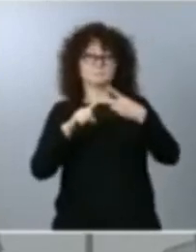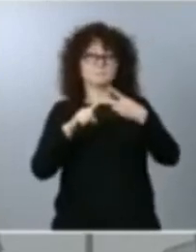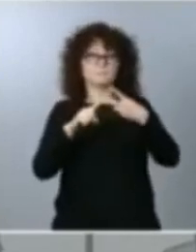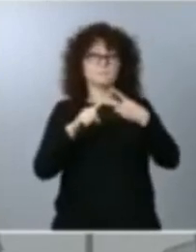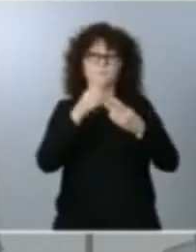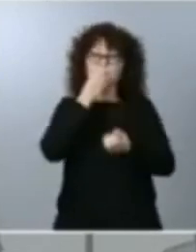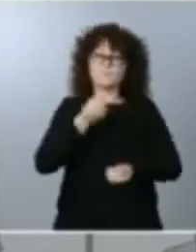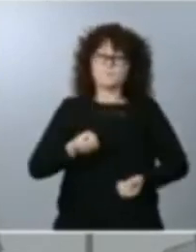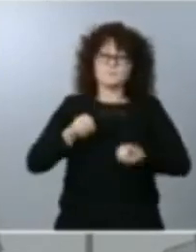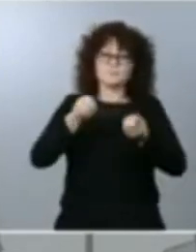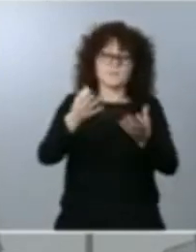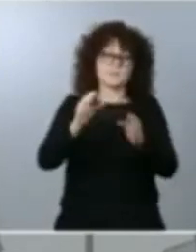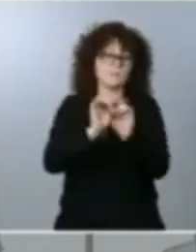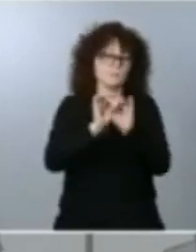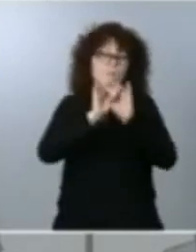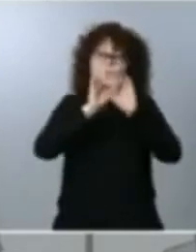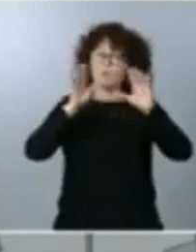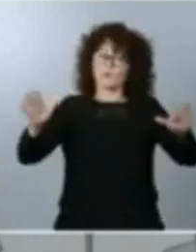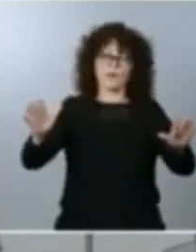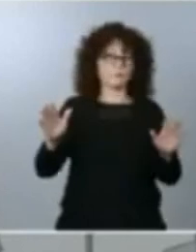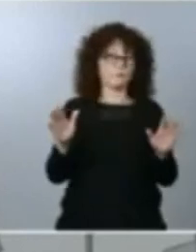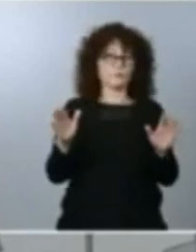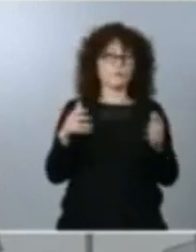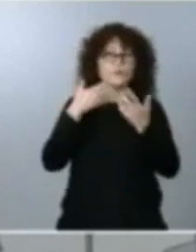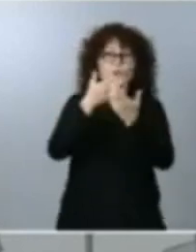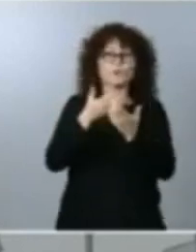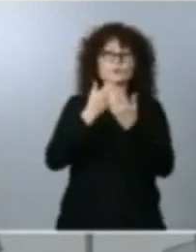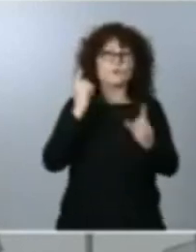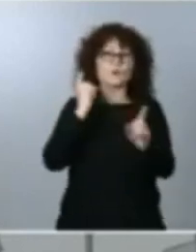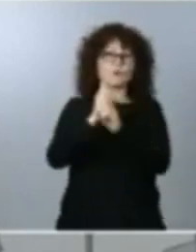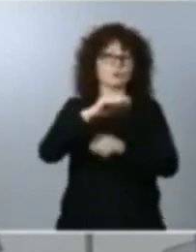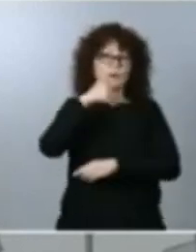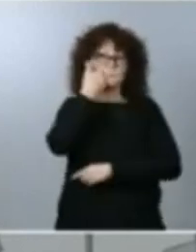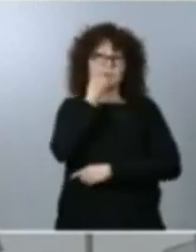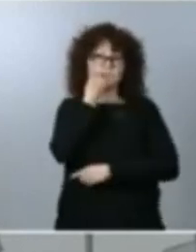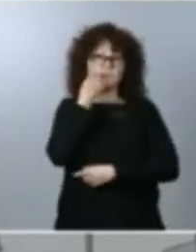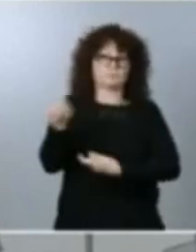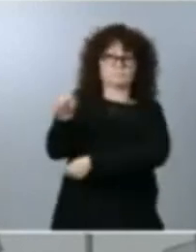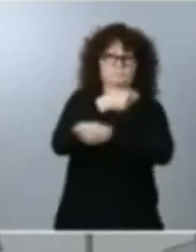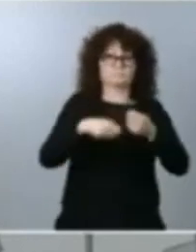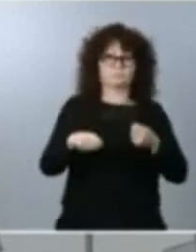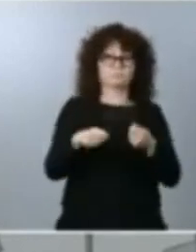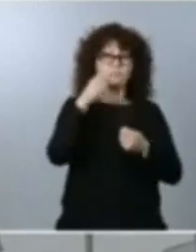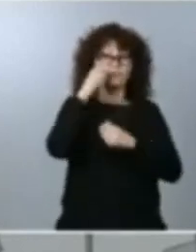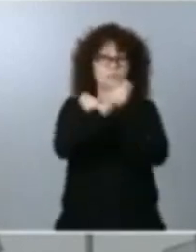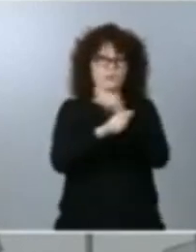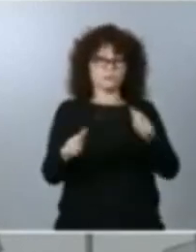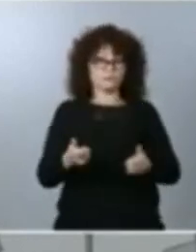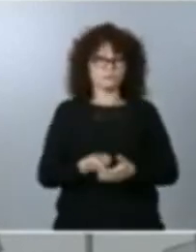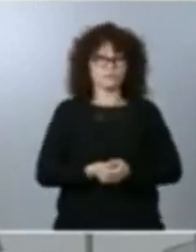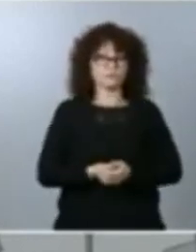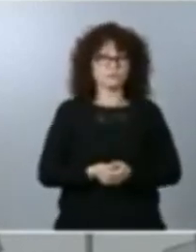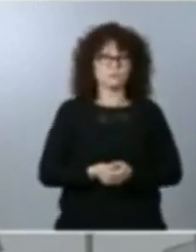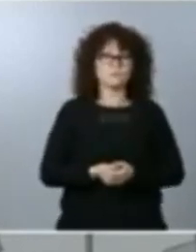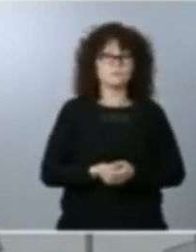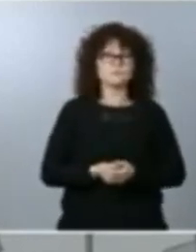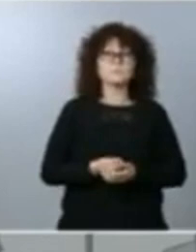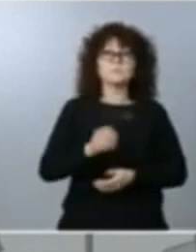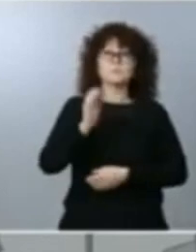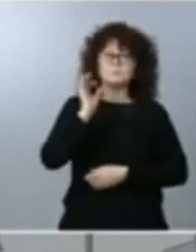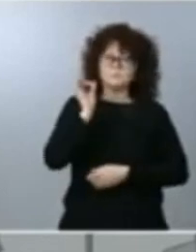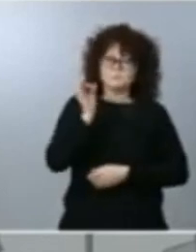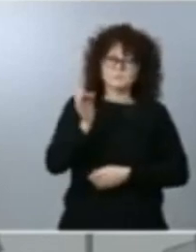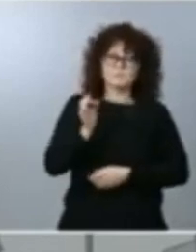inequívoco de lucha contra las mafias que trafican con seres humanos es verdad que estamos hablando de los